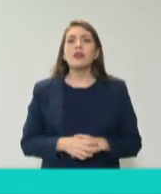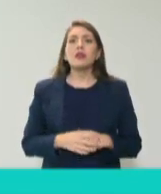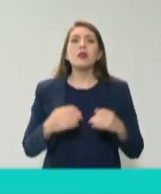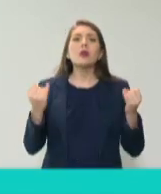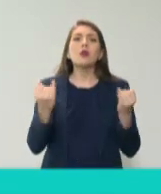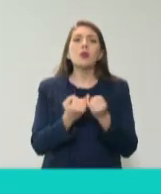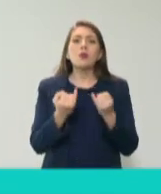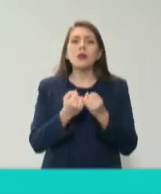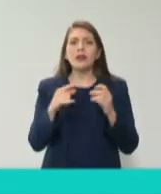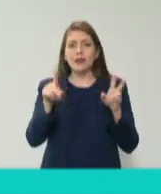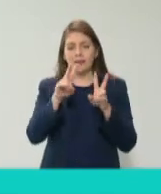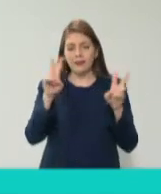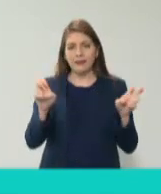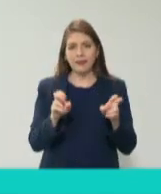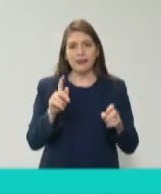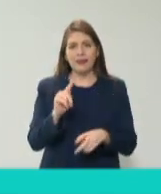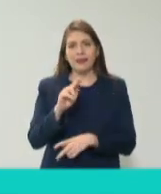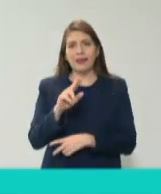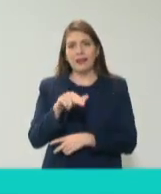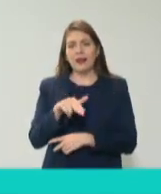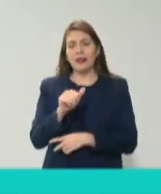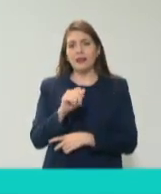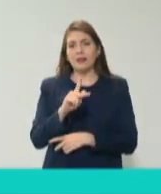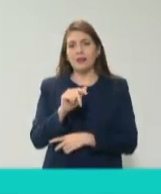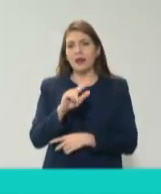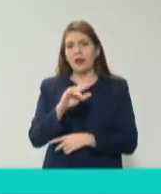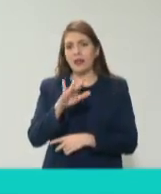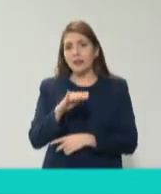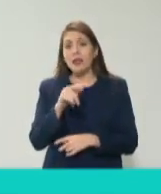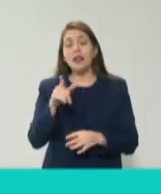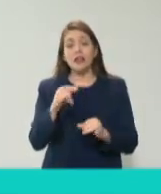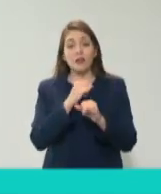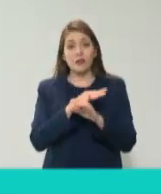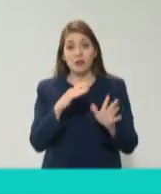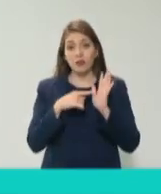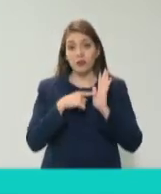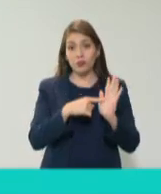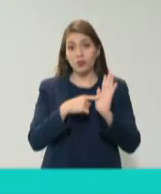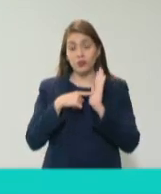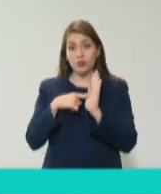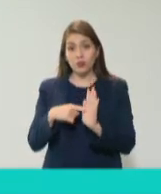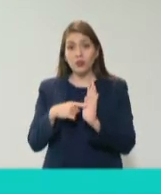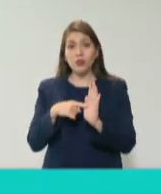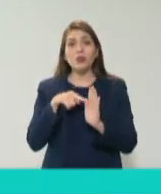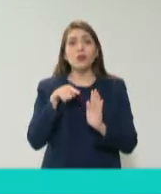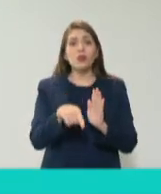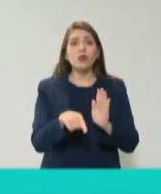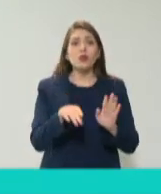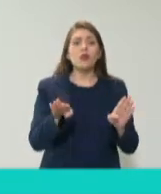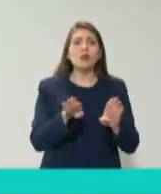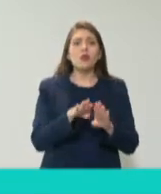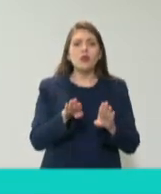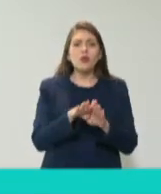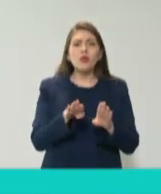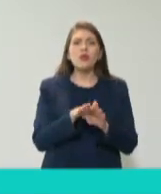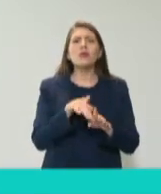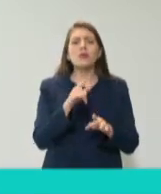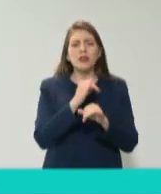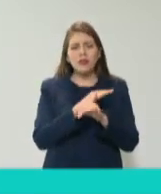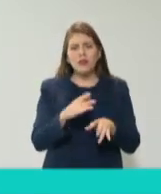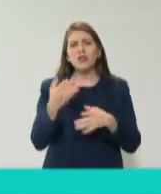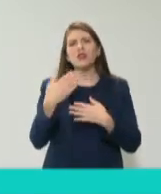transparencia la información que se hace pública es información generalmente técnica sin mucha información